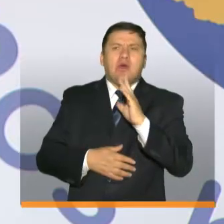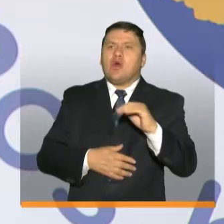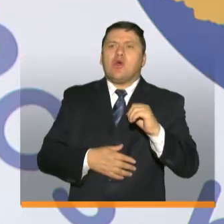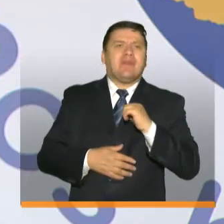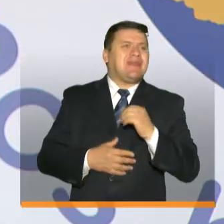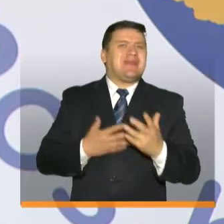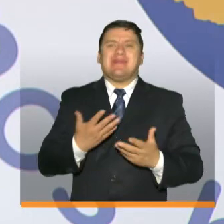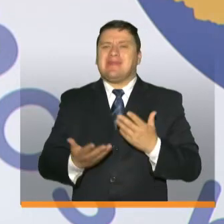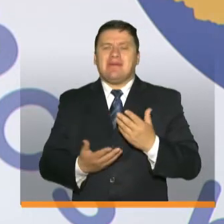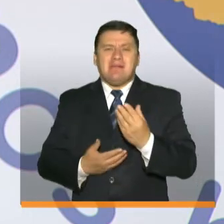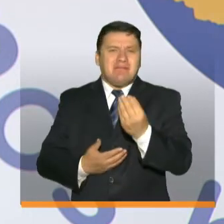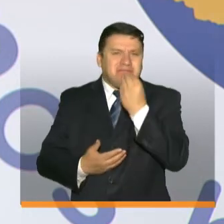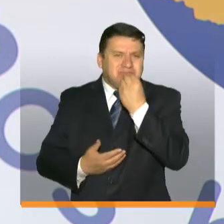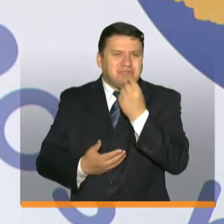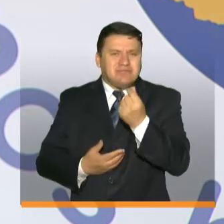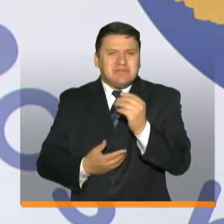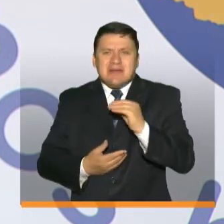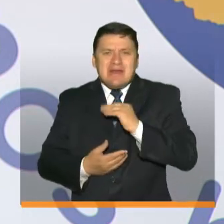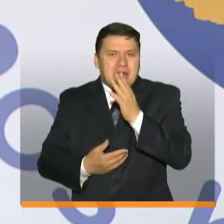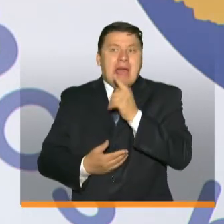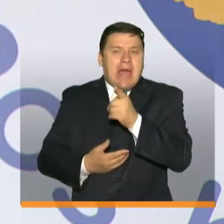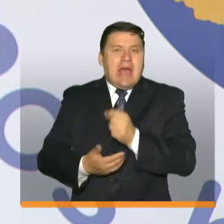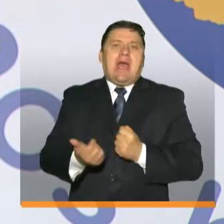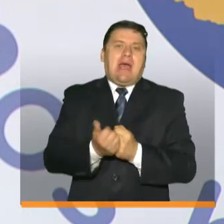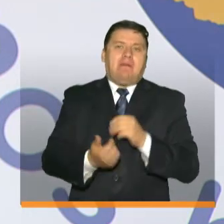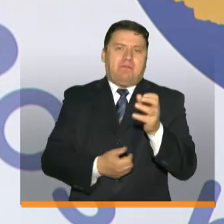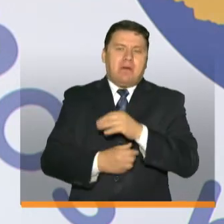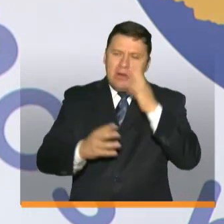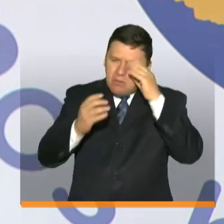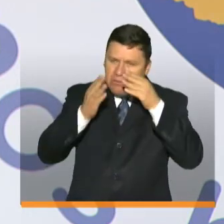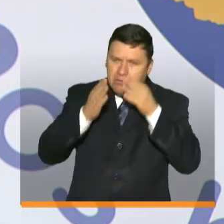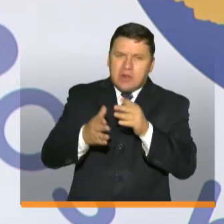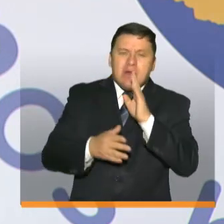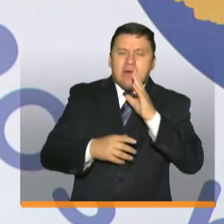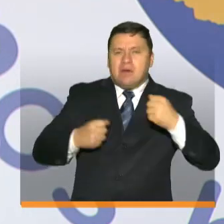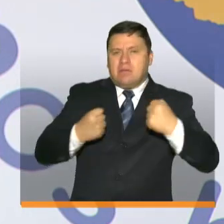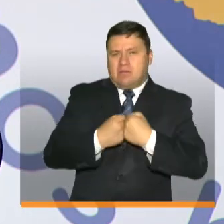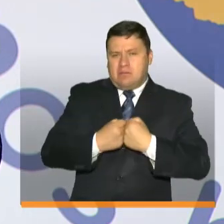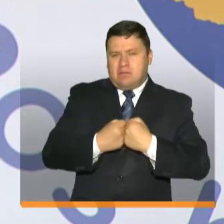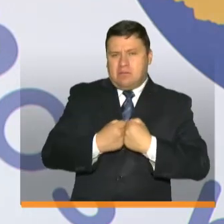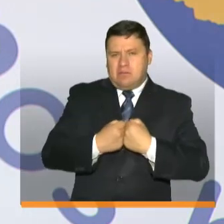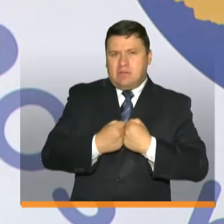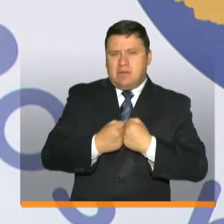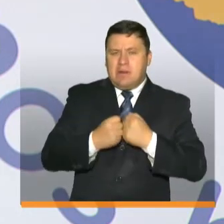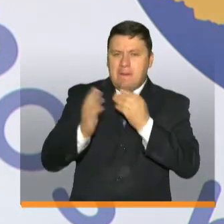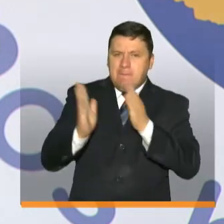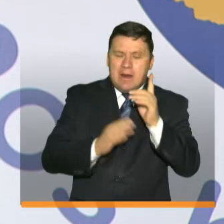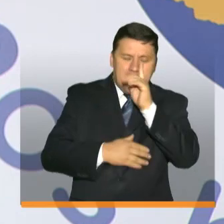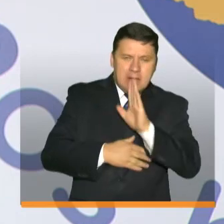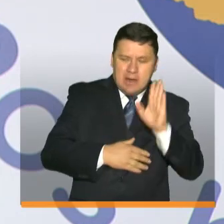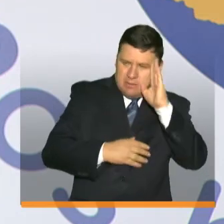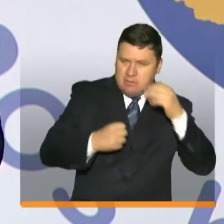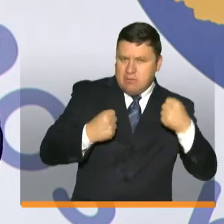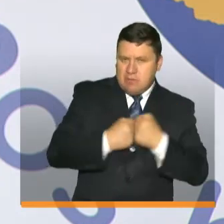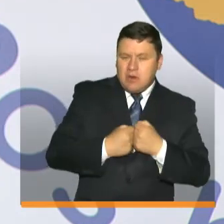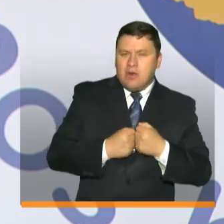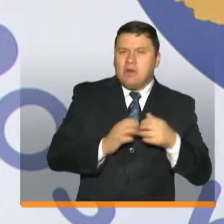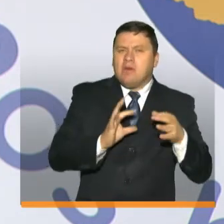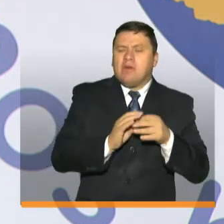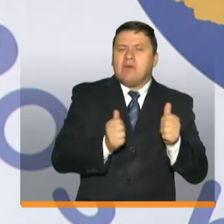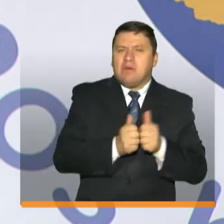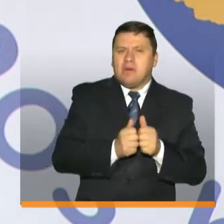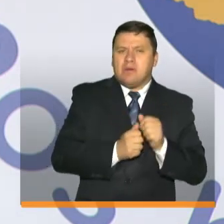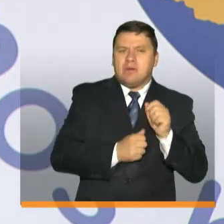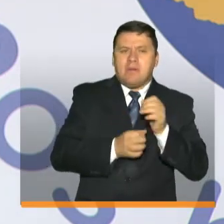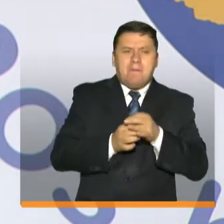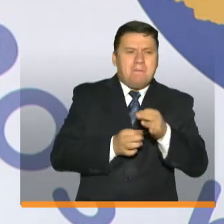tienen algún tipo de subsidio y esto trabajado directamente también desde planeación nacional junto con